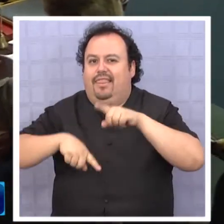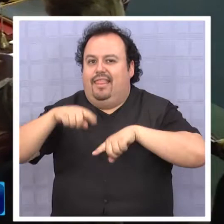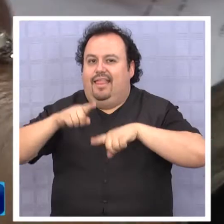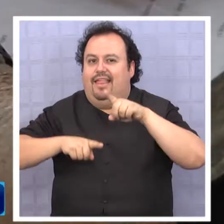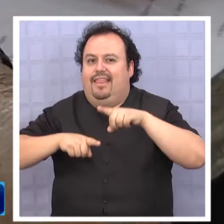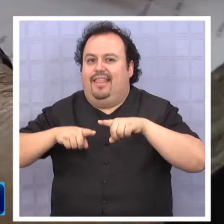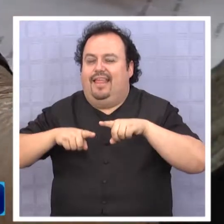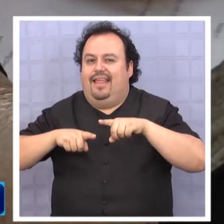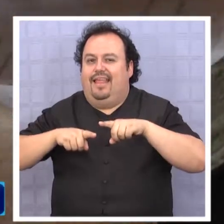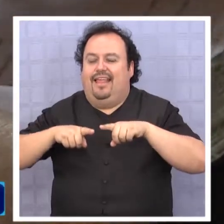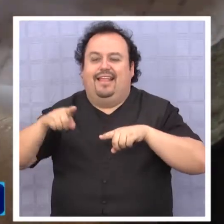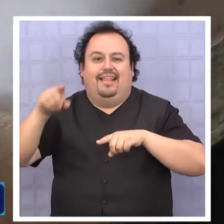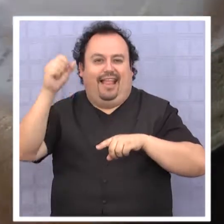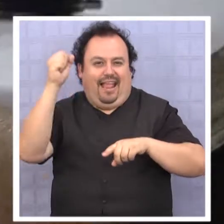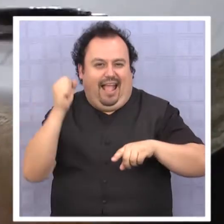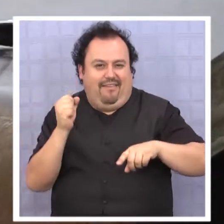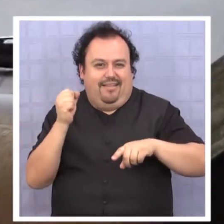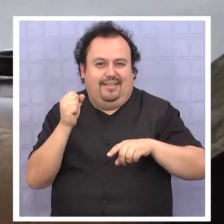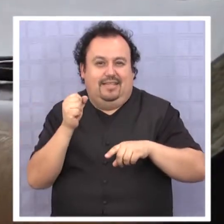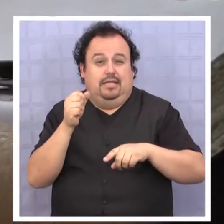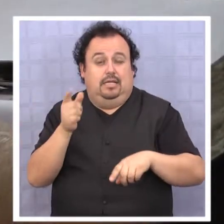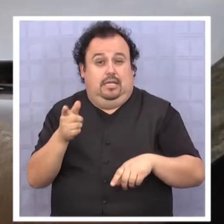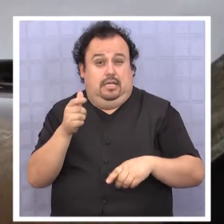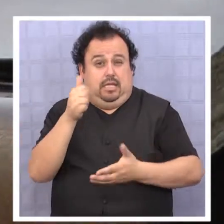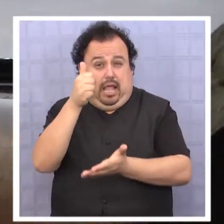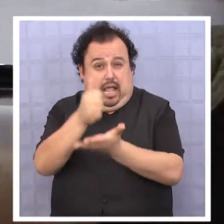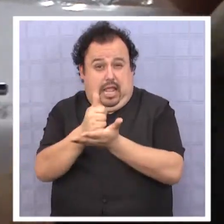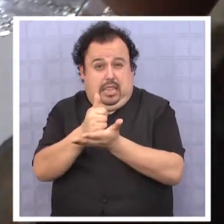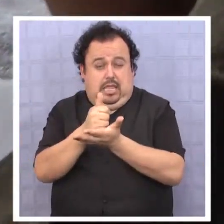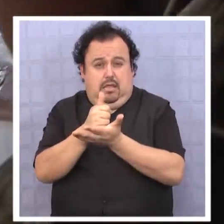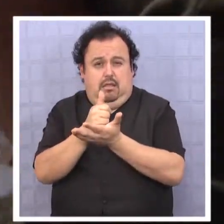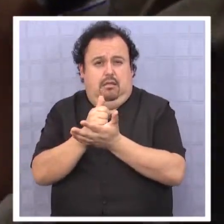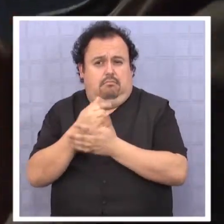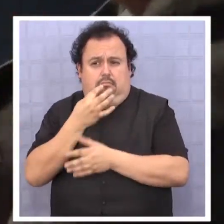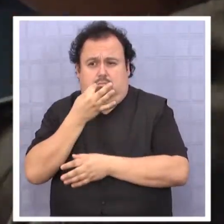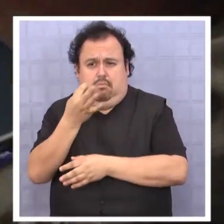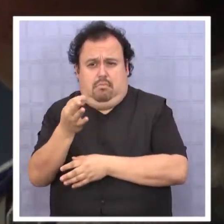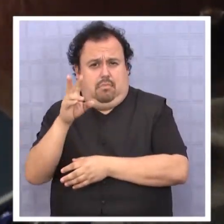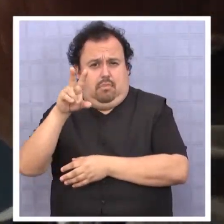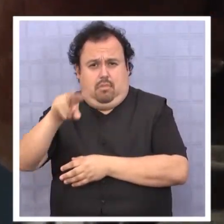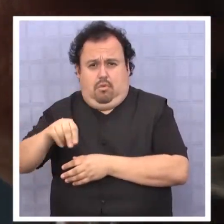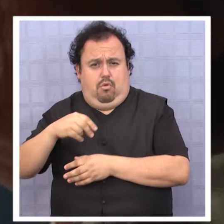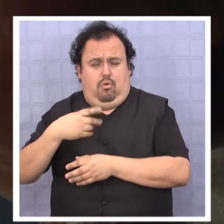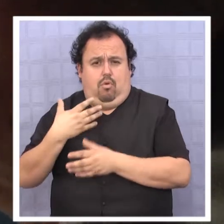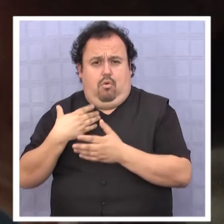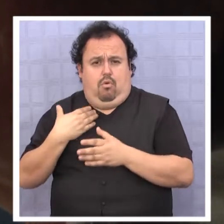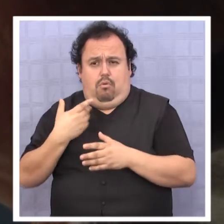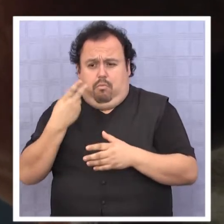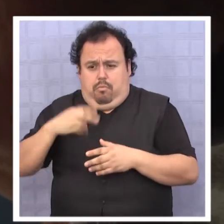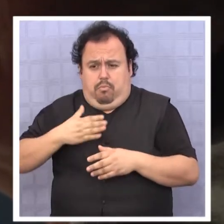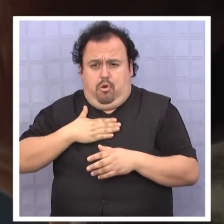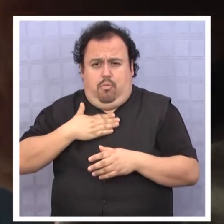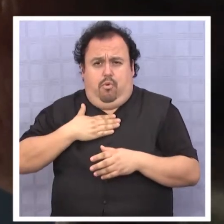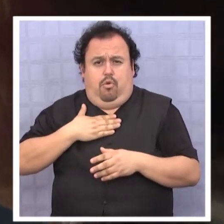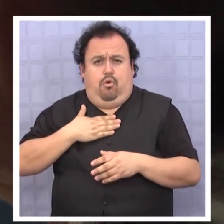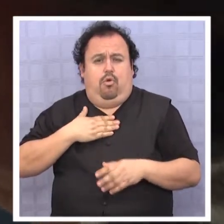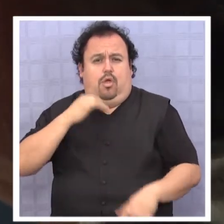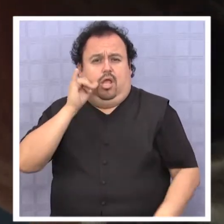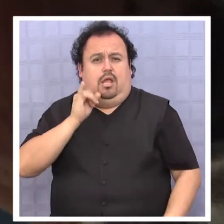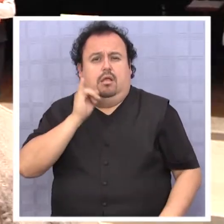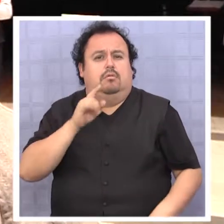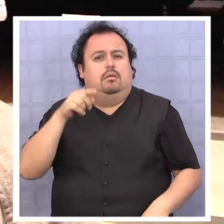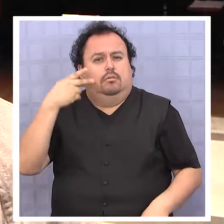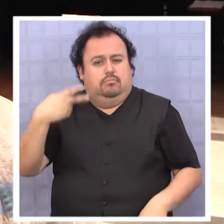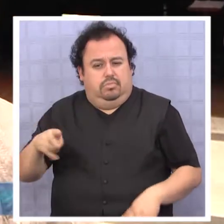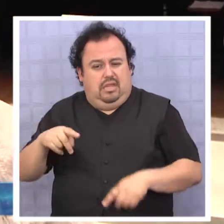Cabancha. Agrega la jefa comunal que no hay daño al patrimonio de la municipalidad. Se vendió ese terreno para